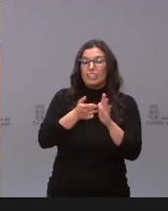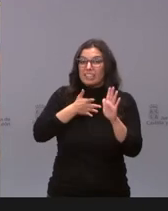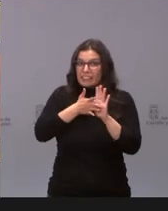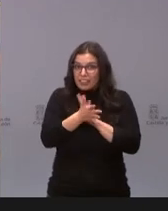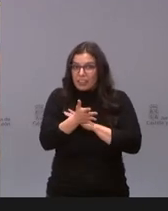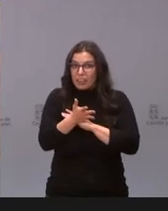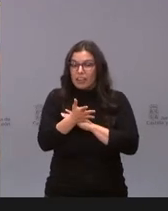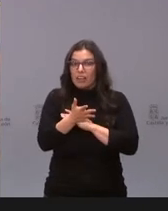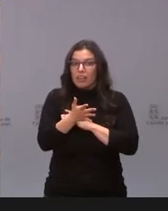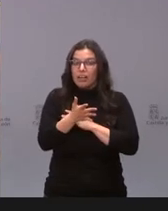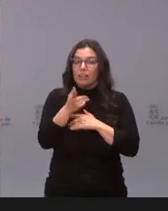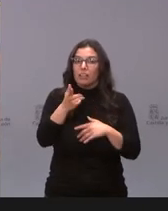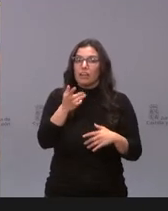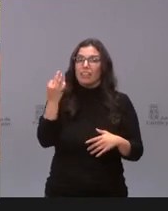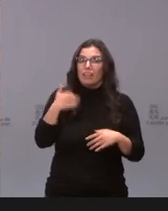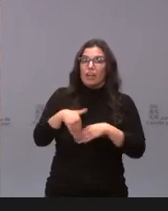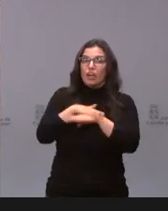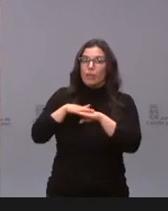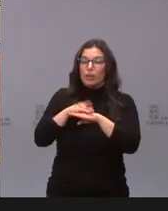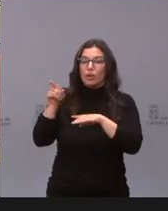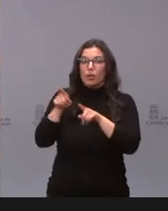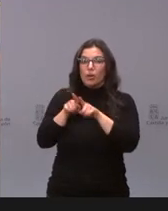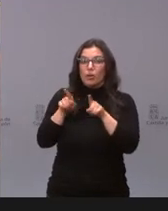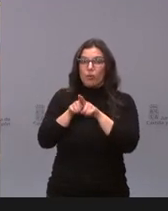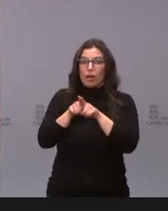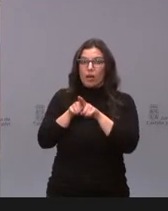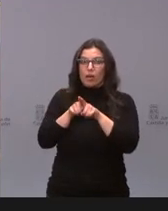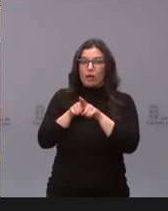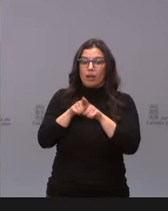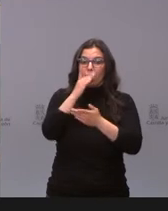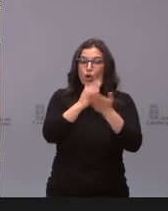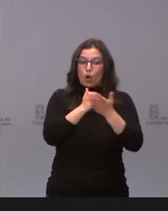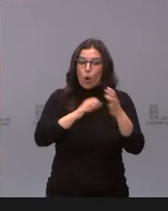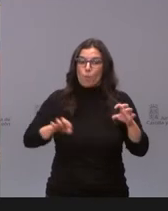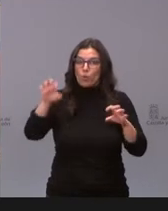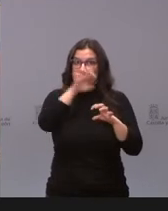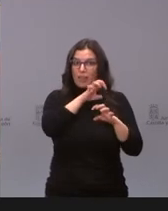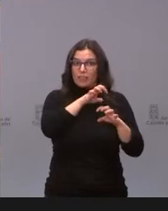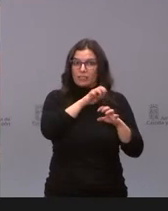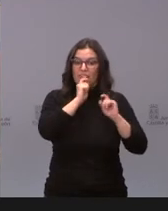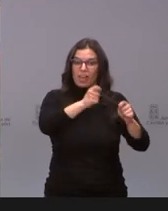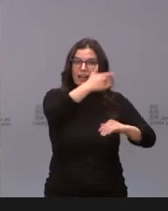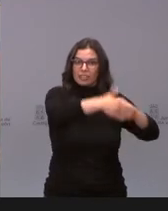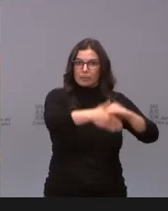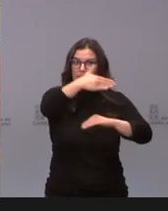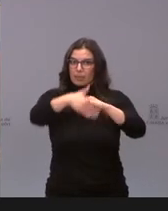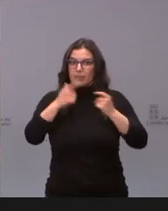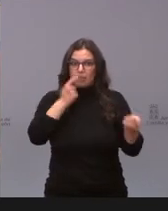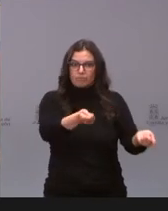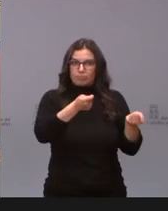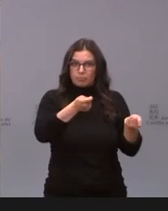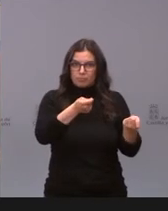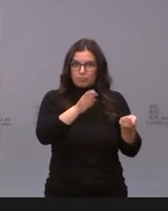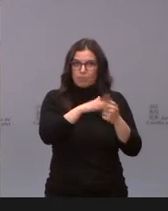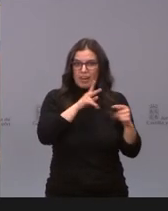lo que está diciendo es que el Gobierno tiene que limitar la actuación de las comunidades autónomas que están movilizándose para